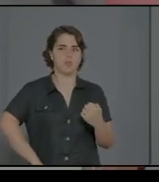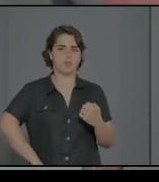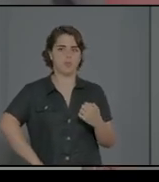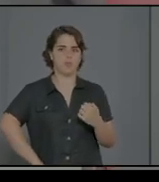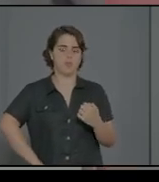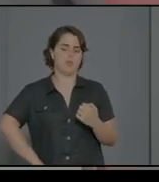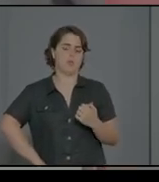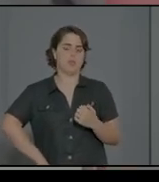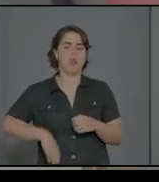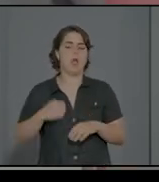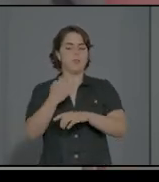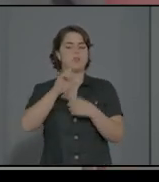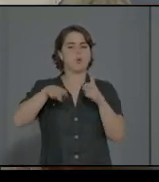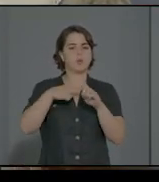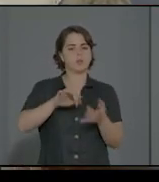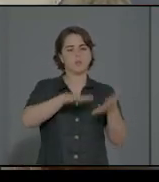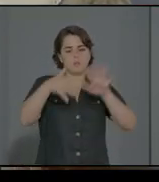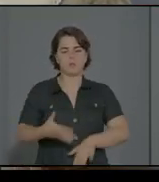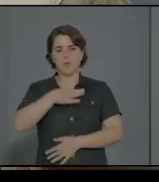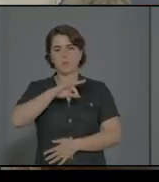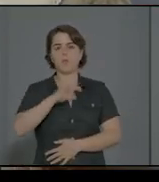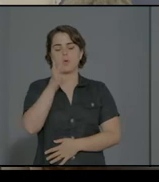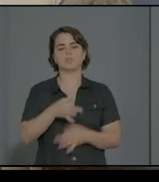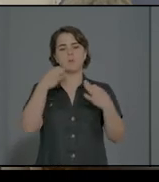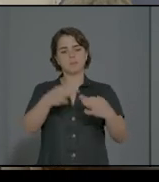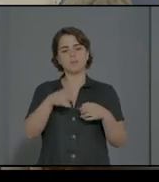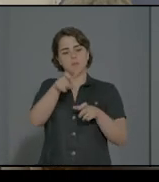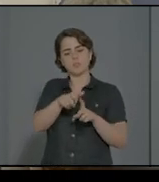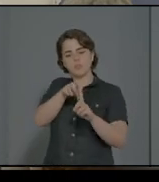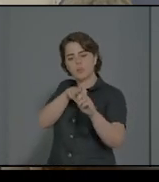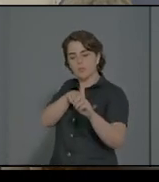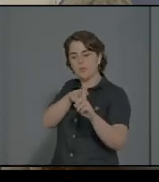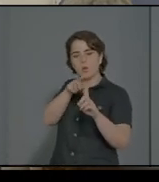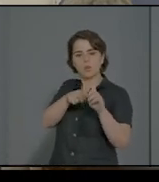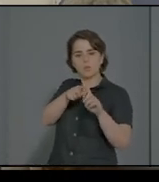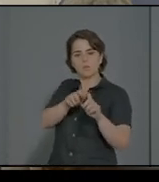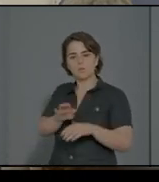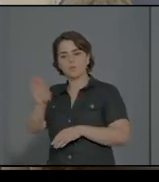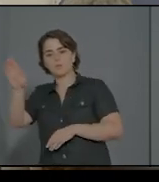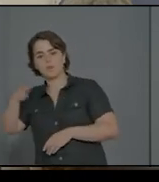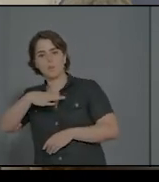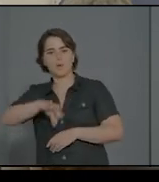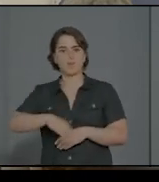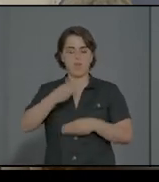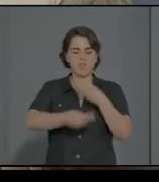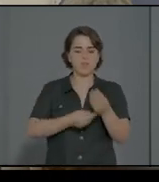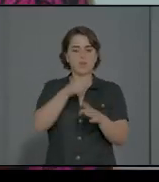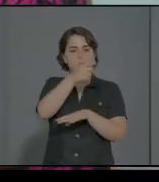y que le mueve el brazo y que le indica lo que tiene que hacer. Y por lo tanto, este es un problema de